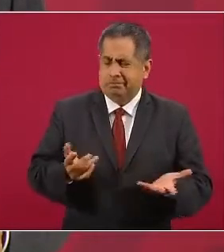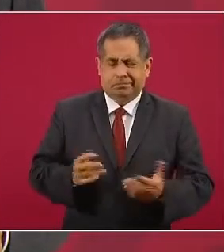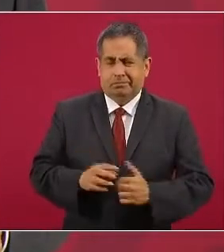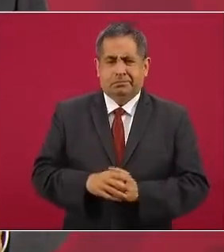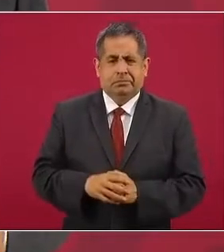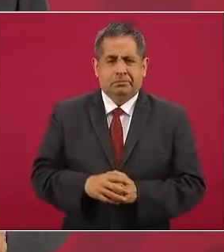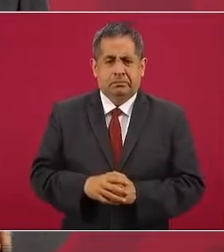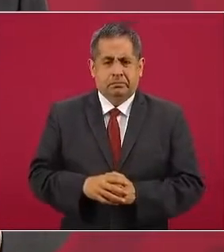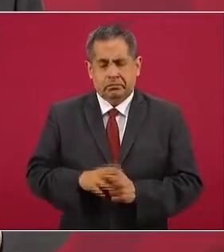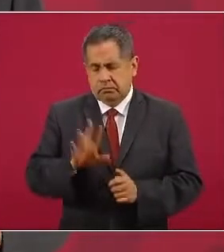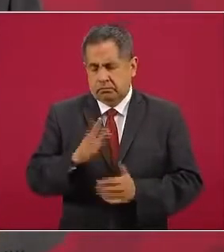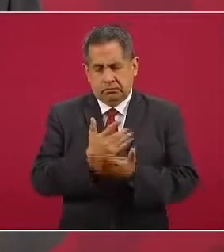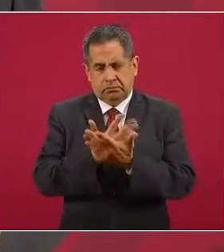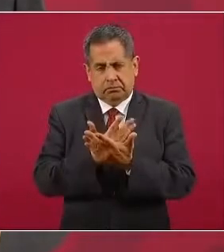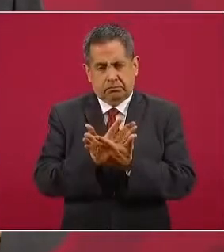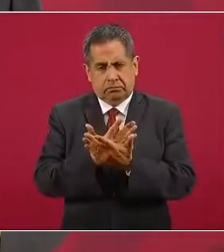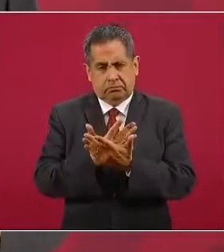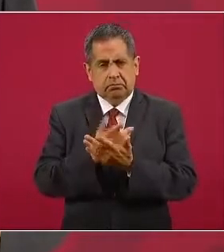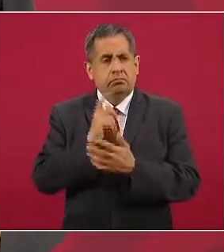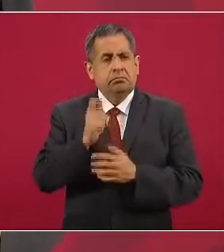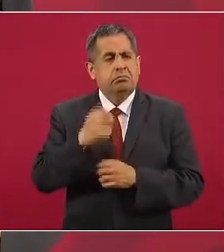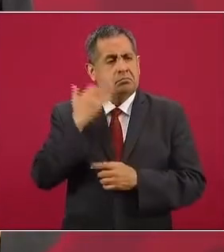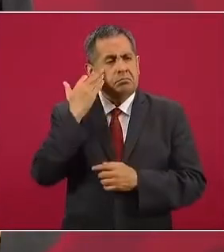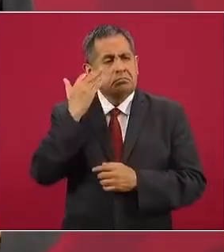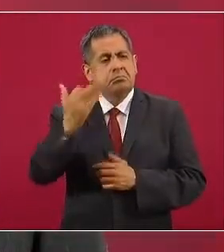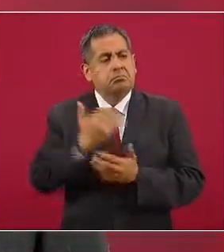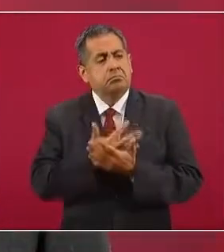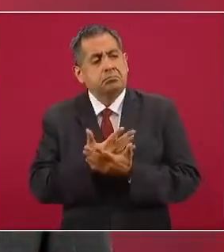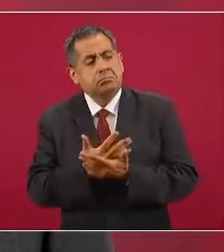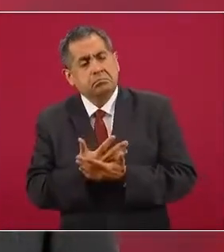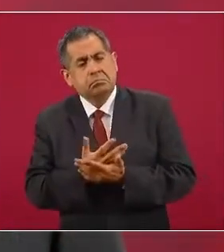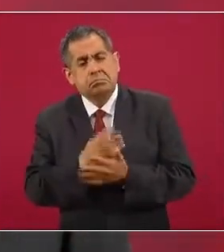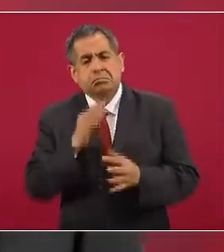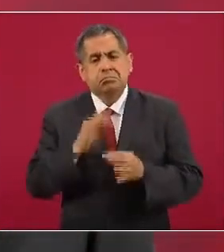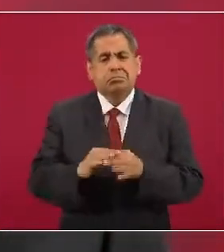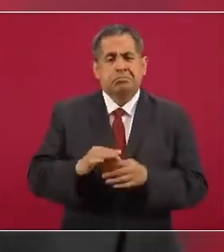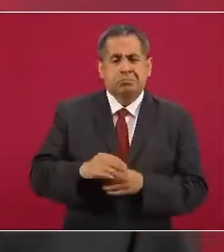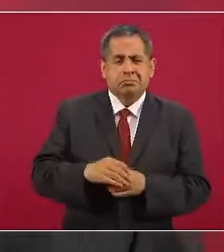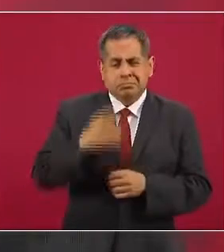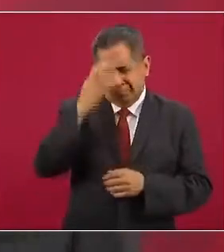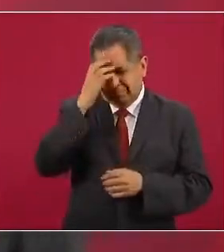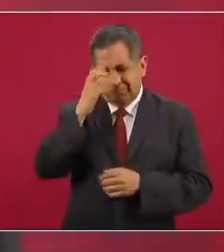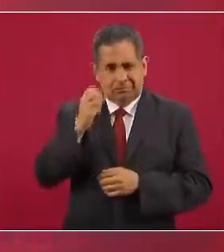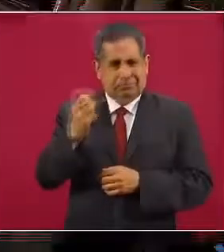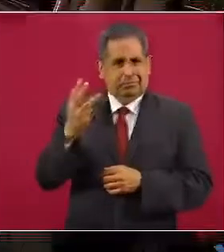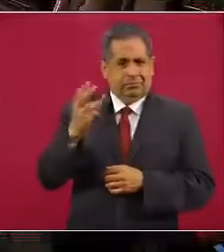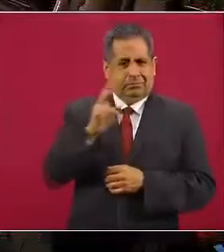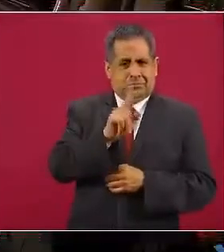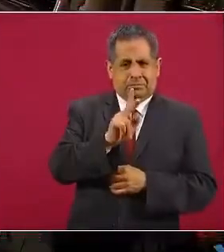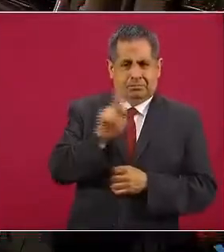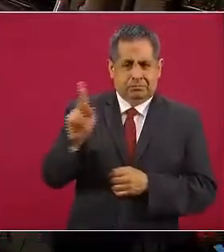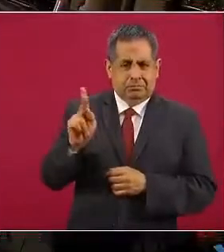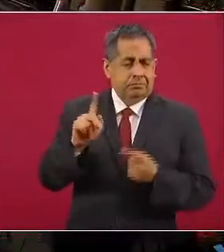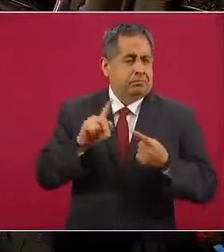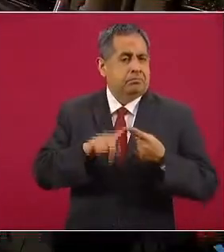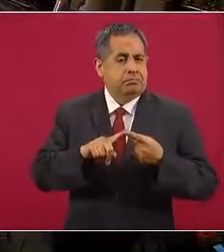Vamos a esperar, es una cuestión de tiempo. Son las tres P, presencia,